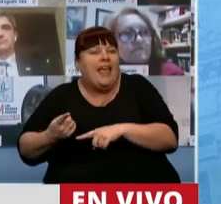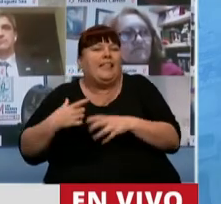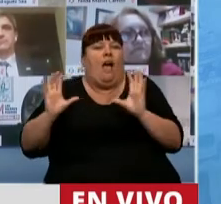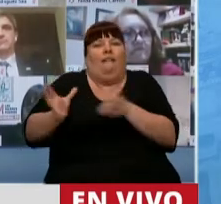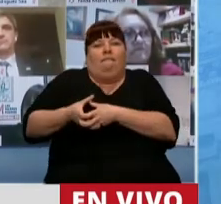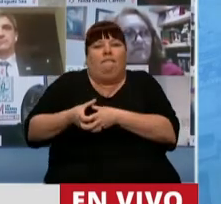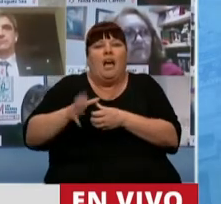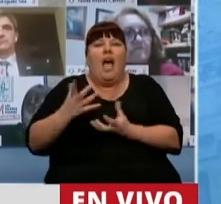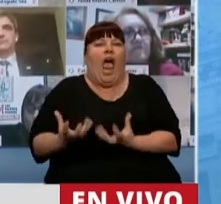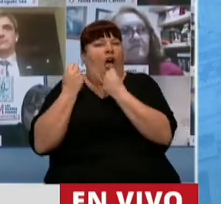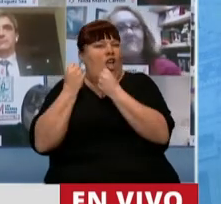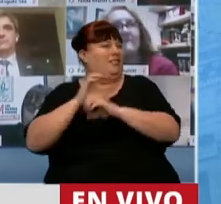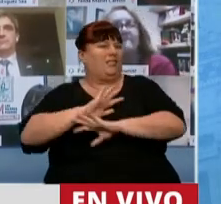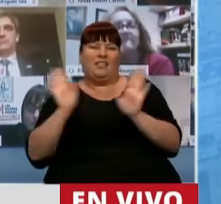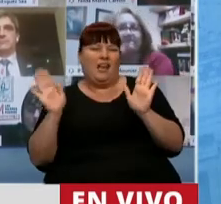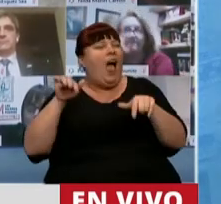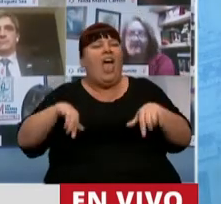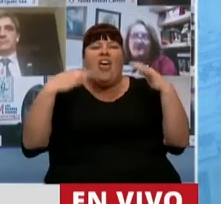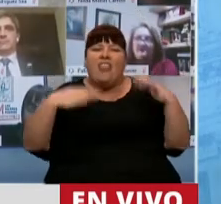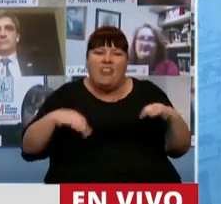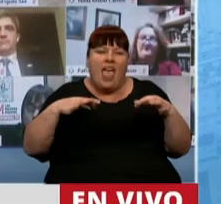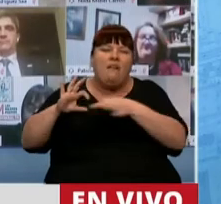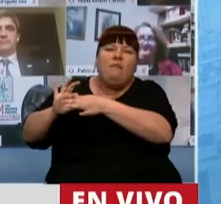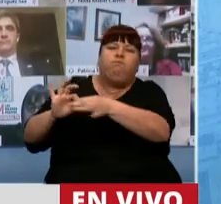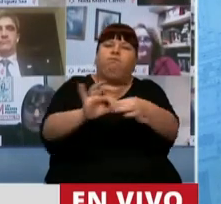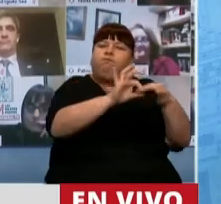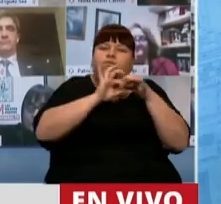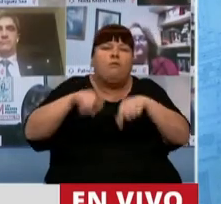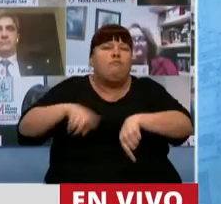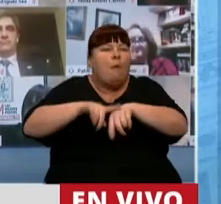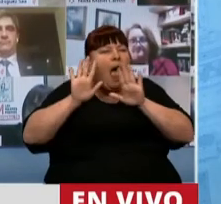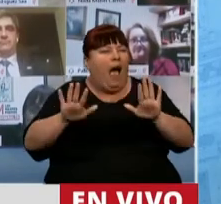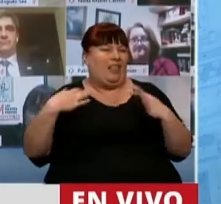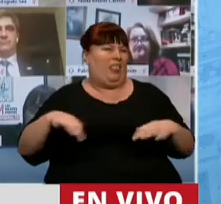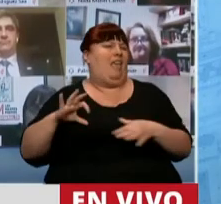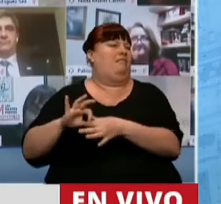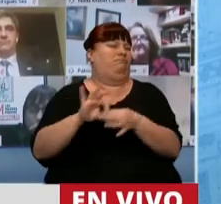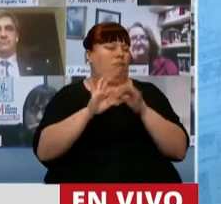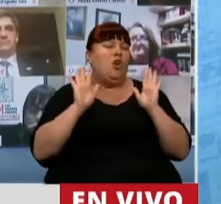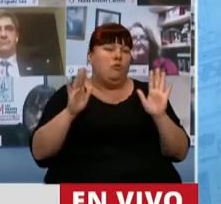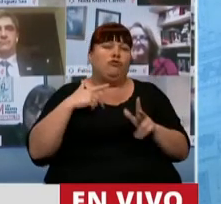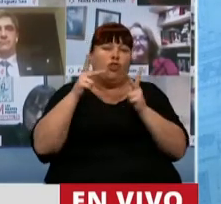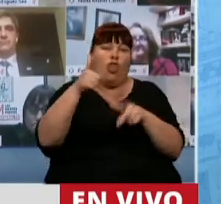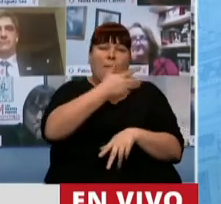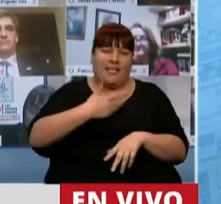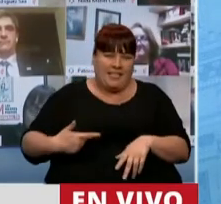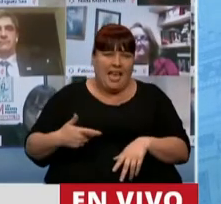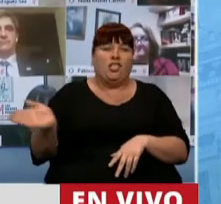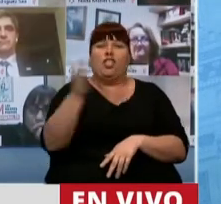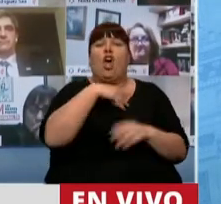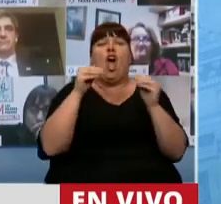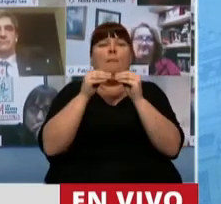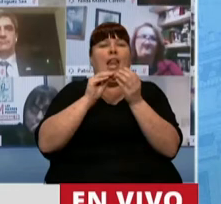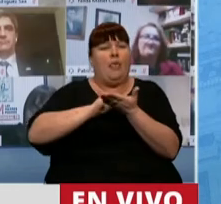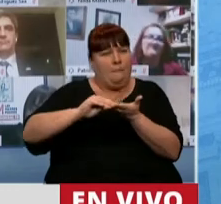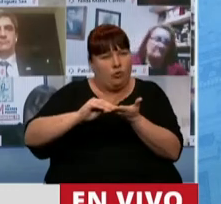sectorista e egoísta. Es tiempo de estar unidos. Por eso yo, señor presidente y colegas diputados,